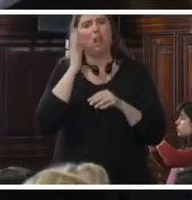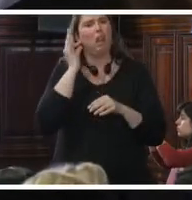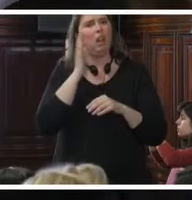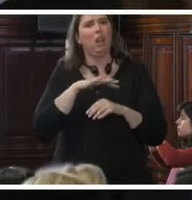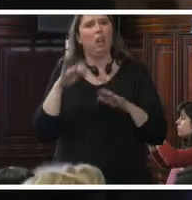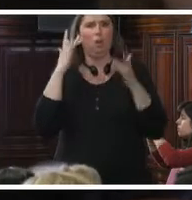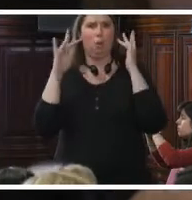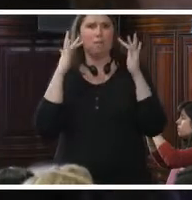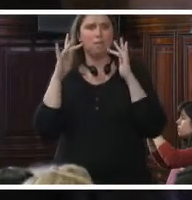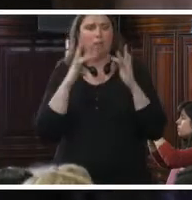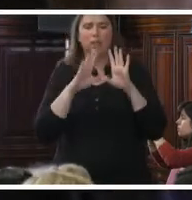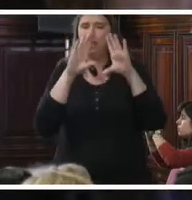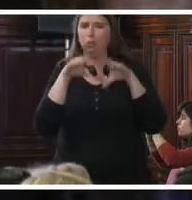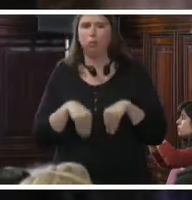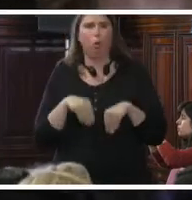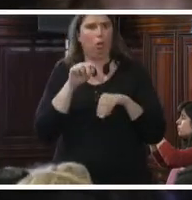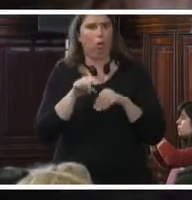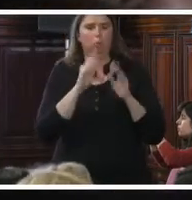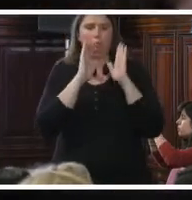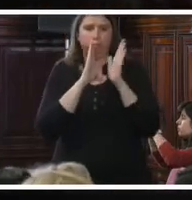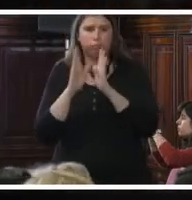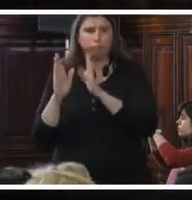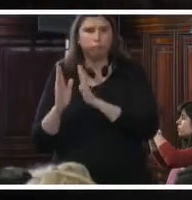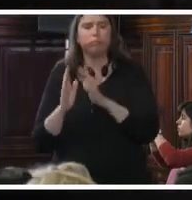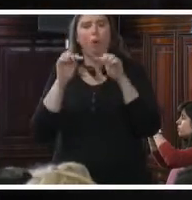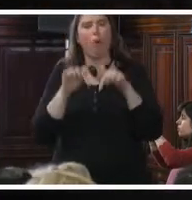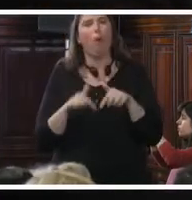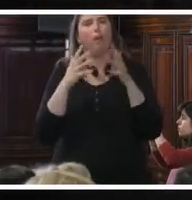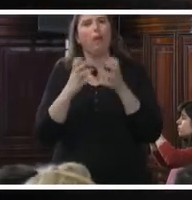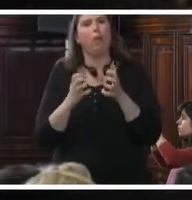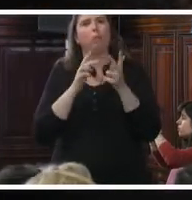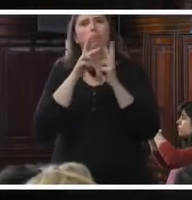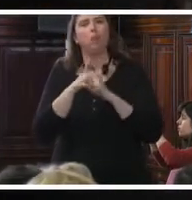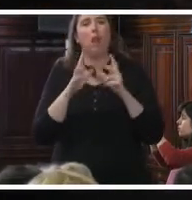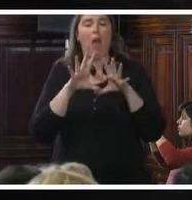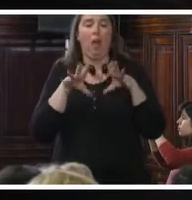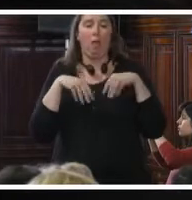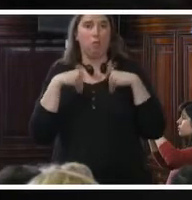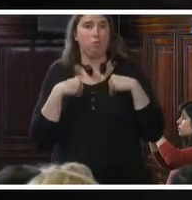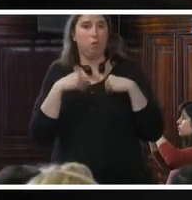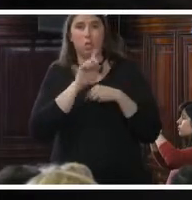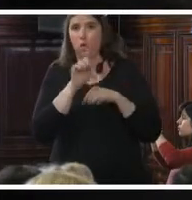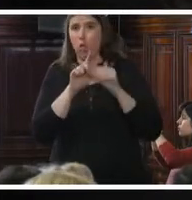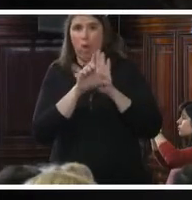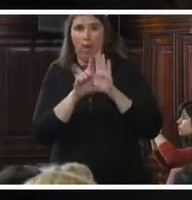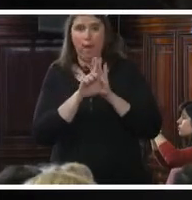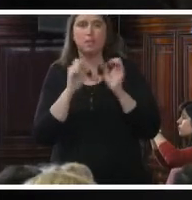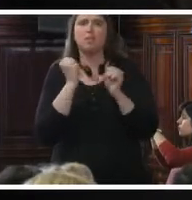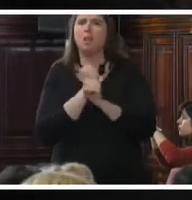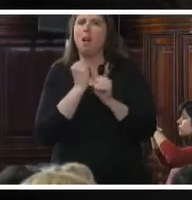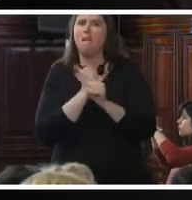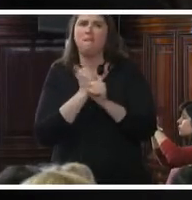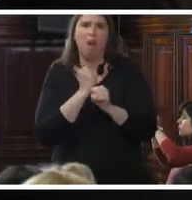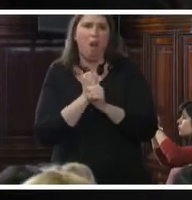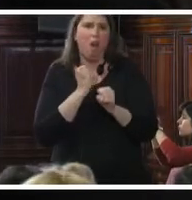niños y adolescentes en todas sus modalidades. Hoy queremos destacar las adopciones ilegales, el trabajo forzado, la trata de